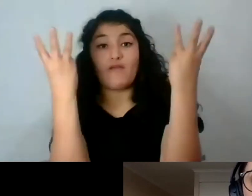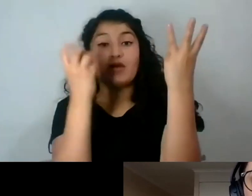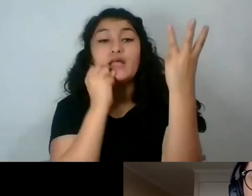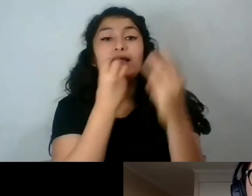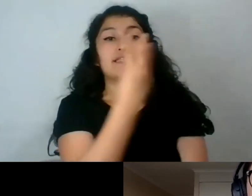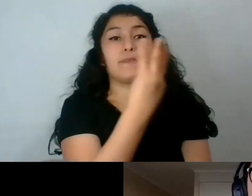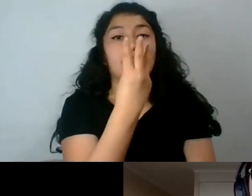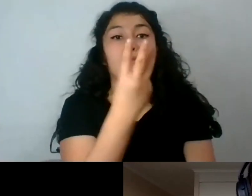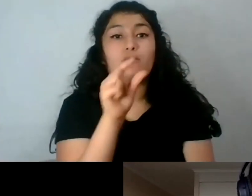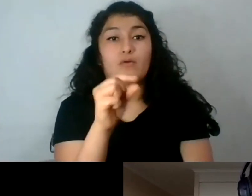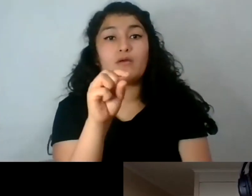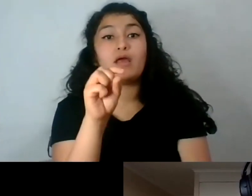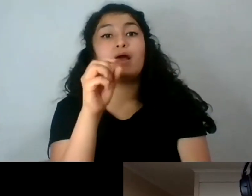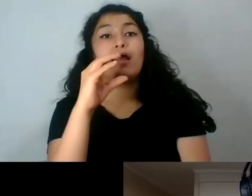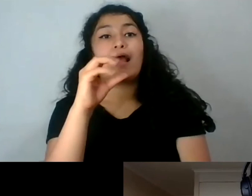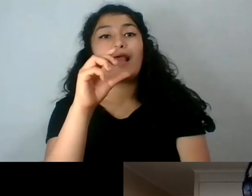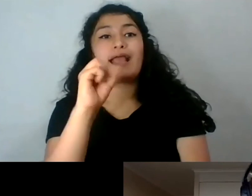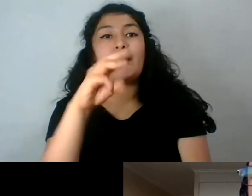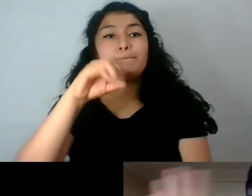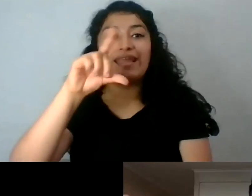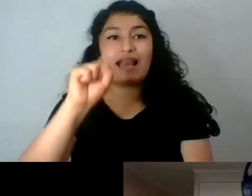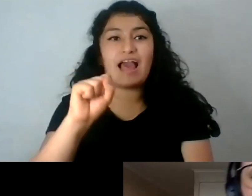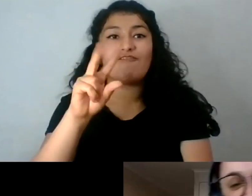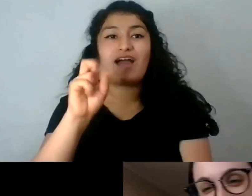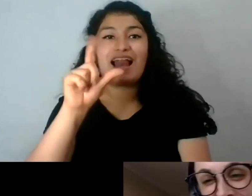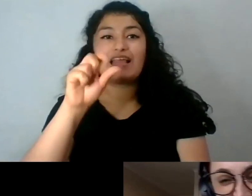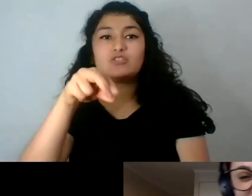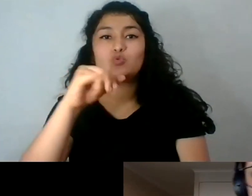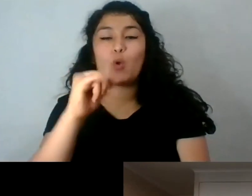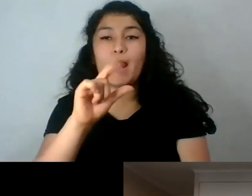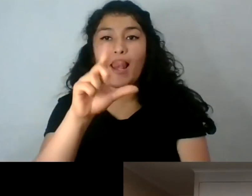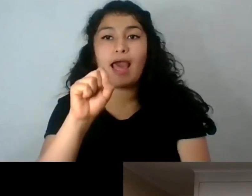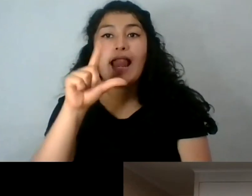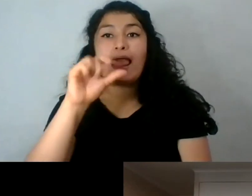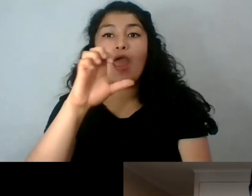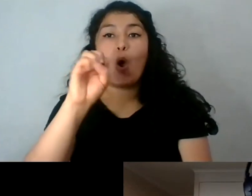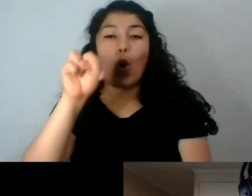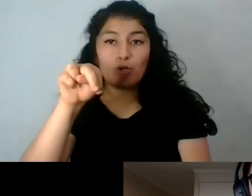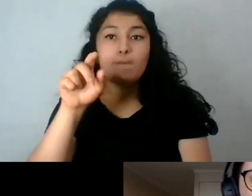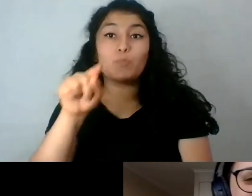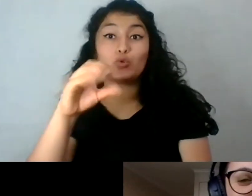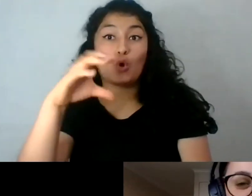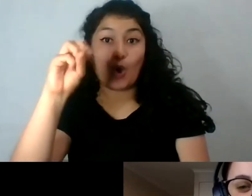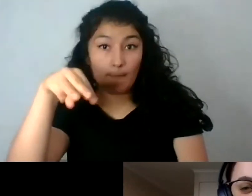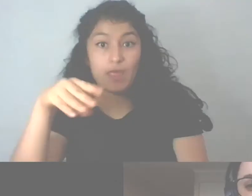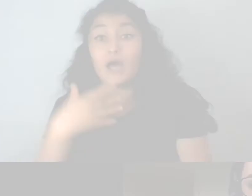.camilavalenzuelaleón.com Eso, ya me callo. No, no importa. vamos a dejar a...